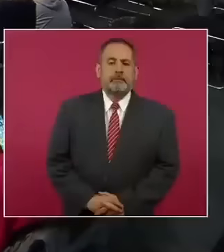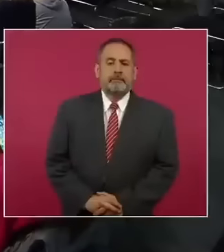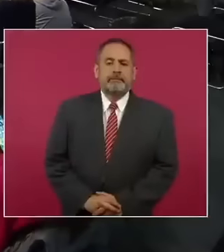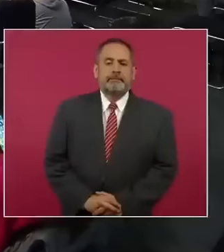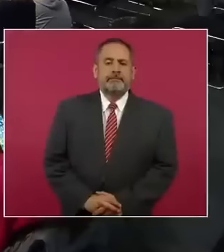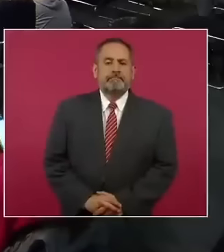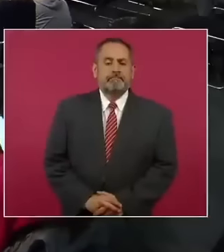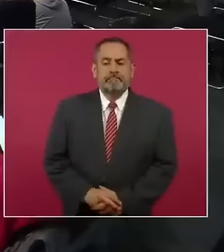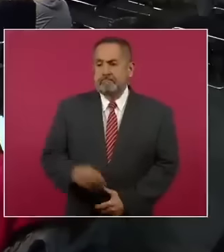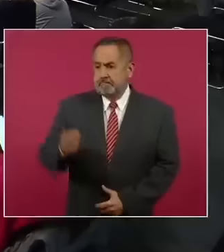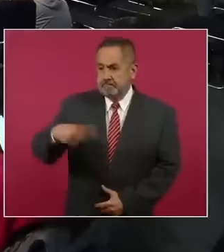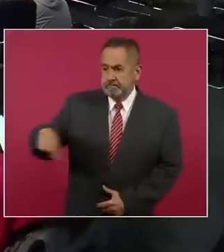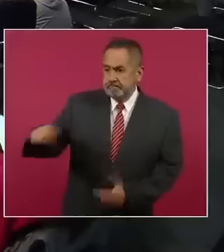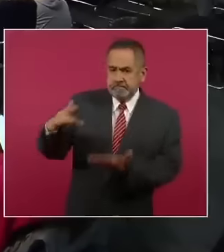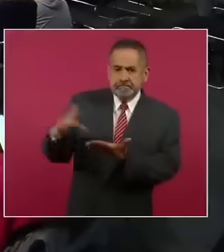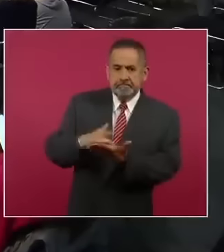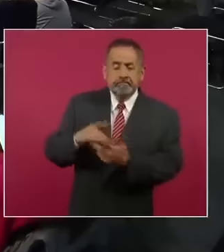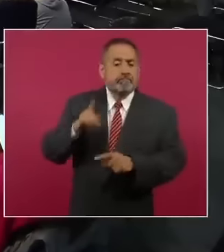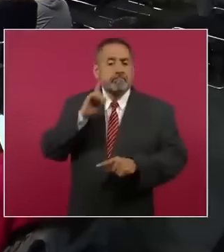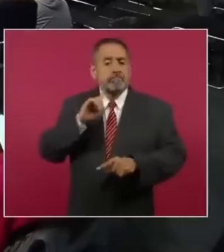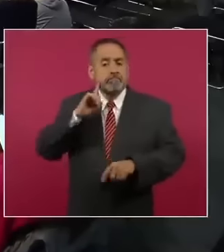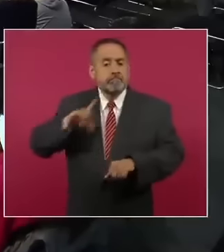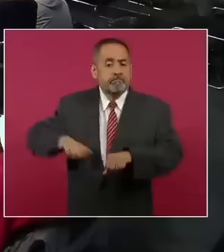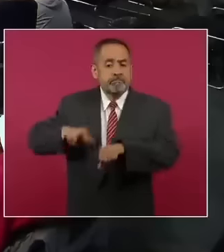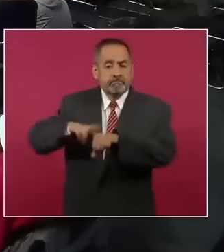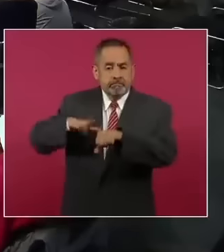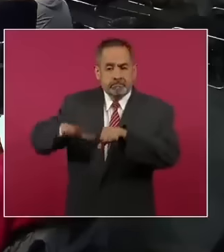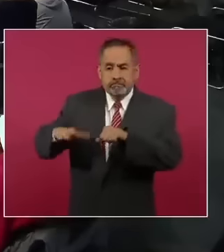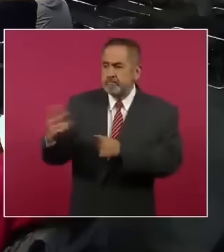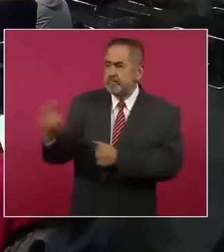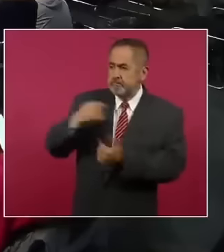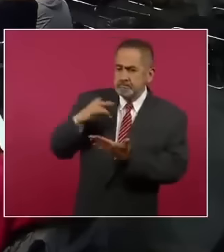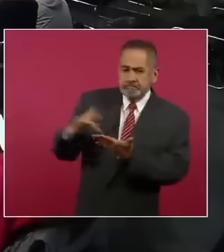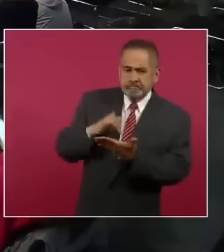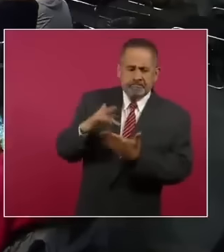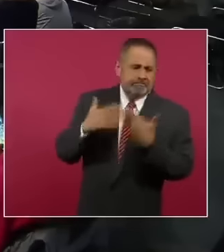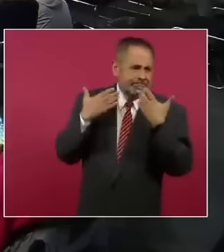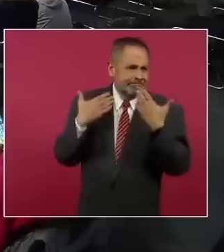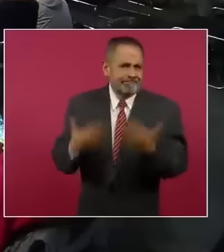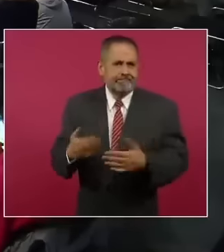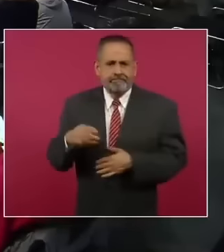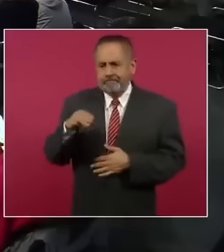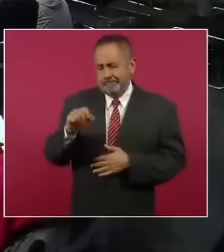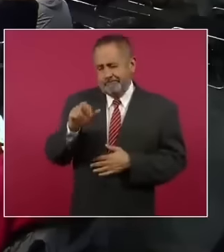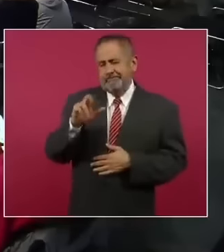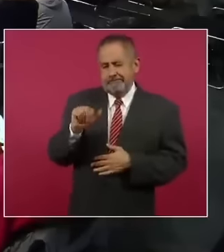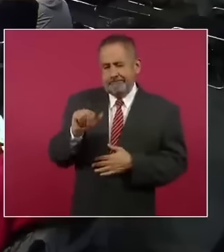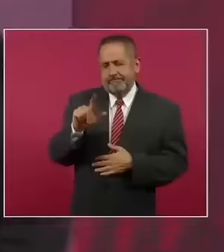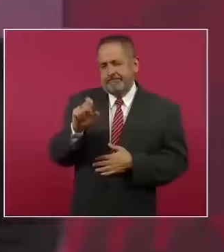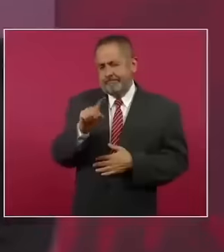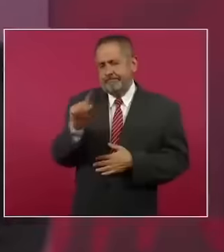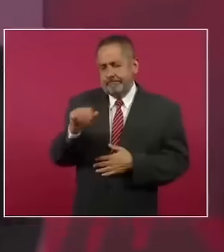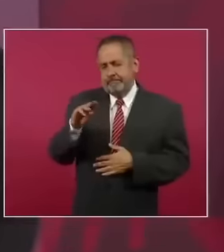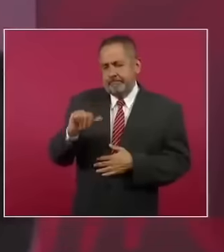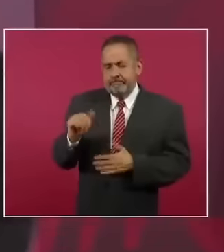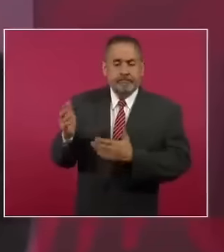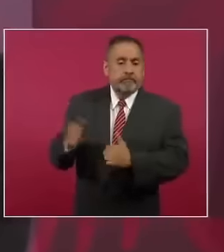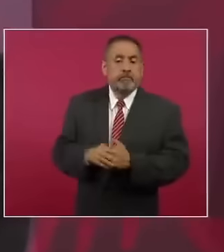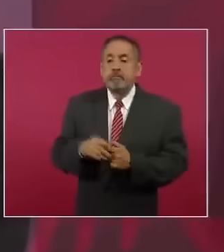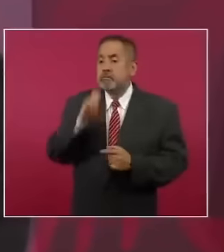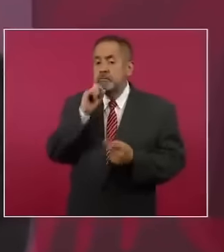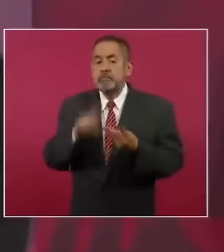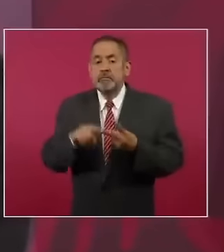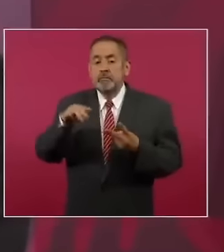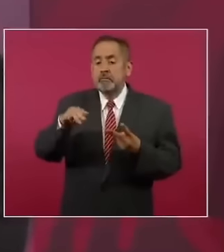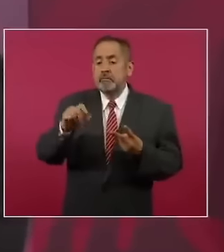de la gobernadora Mara Lezama, el apoyo de Mauricio